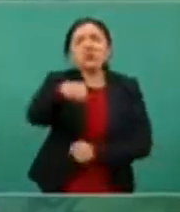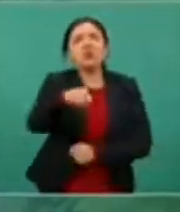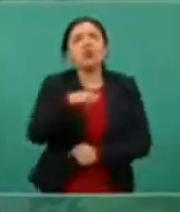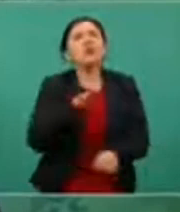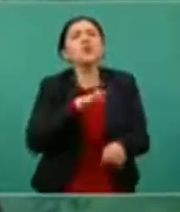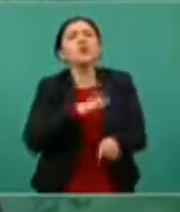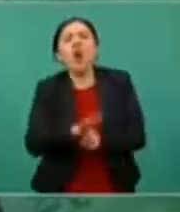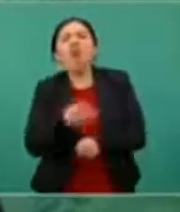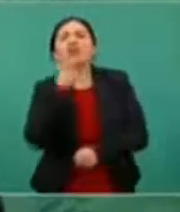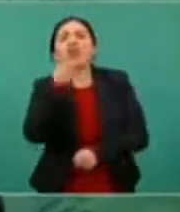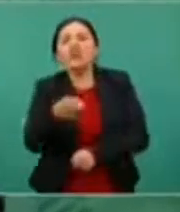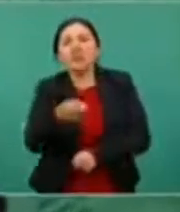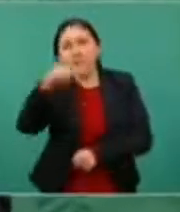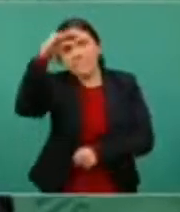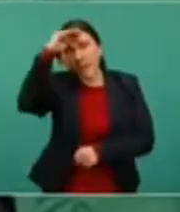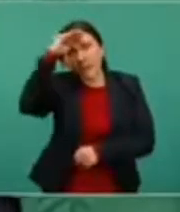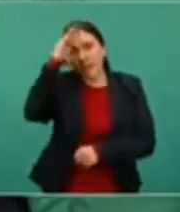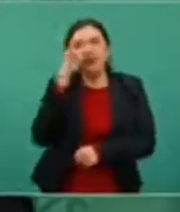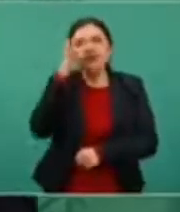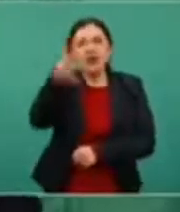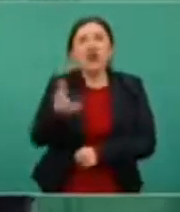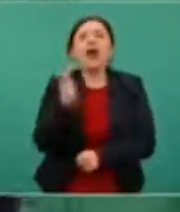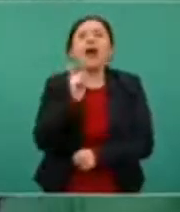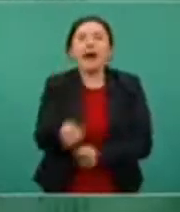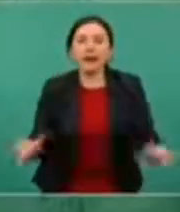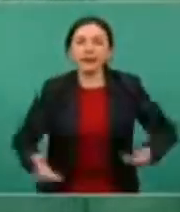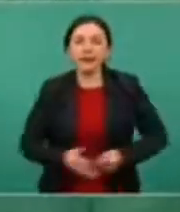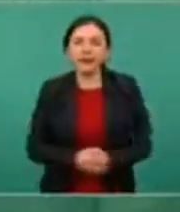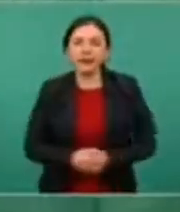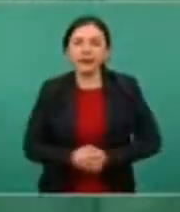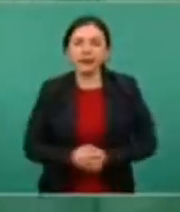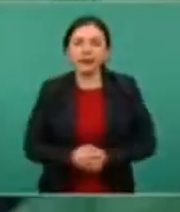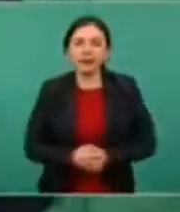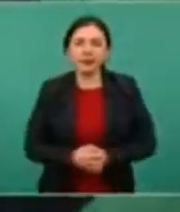cuando sueñas mexicano?